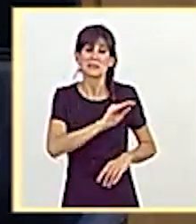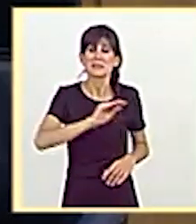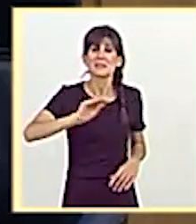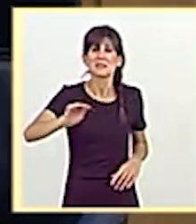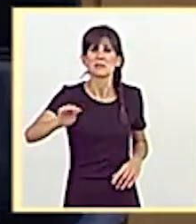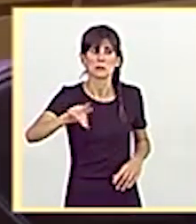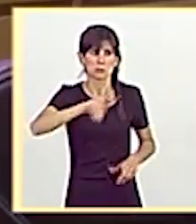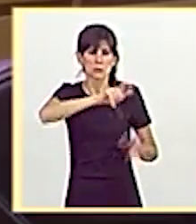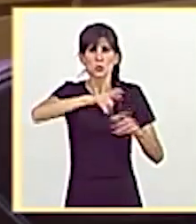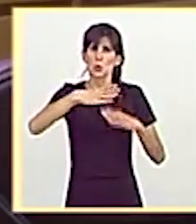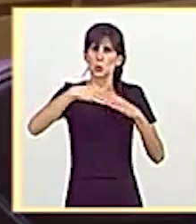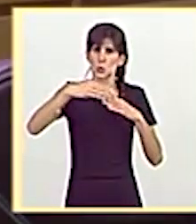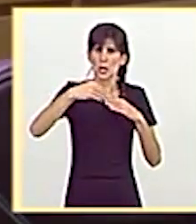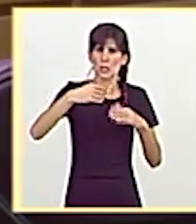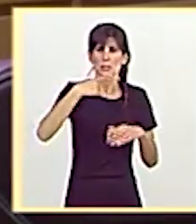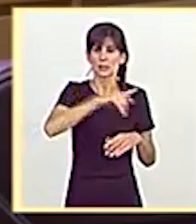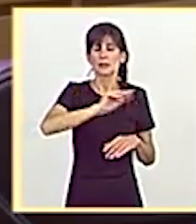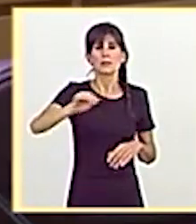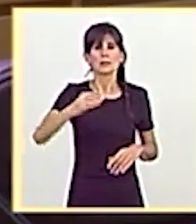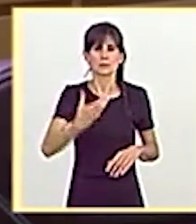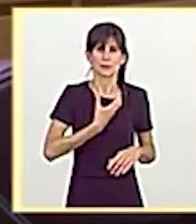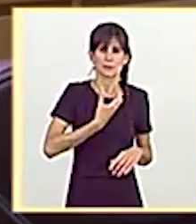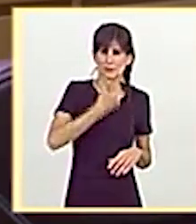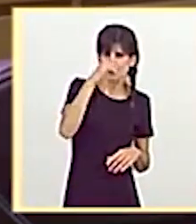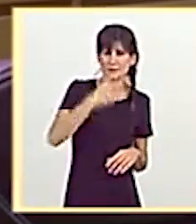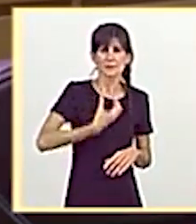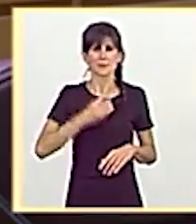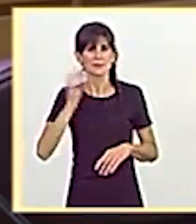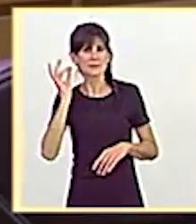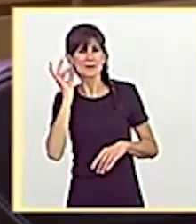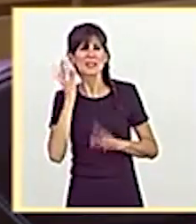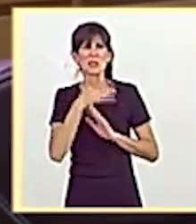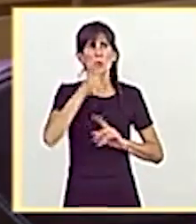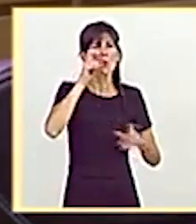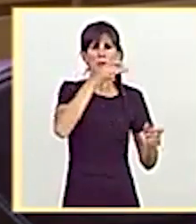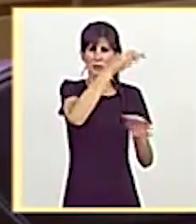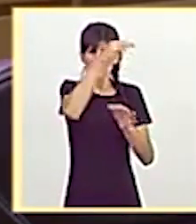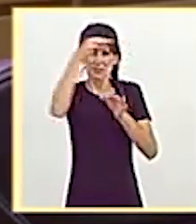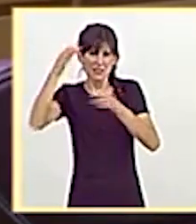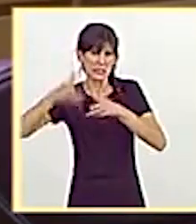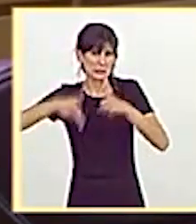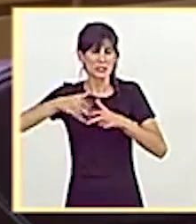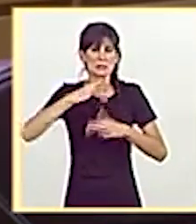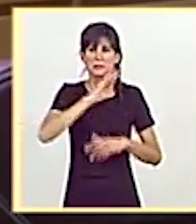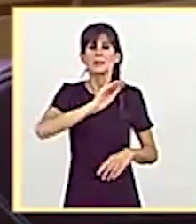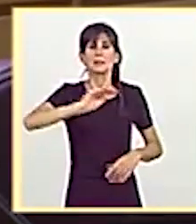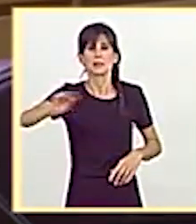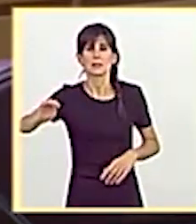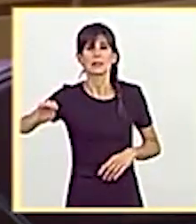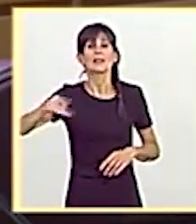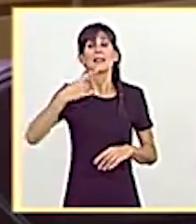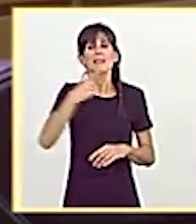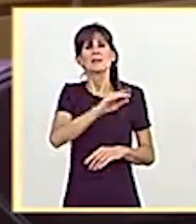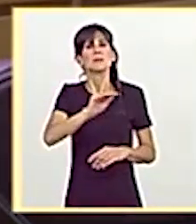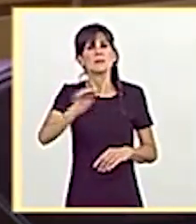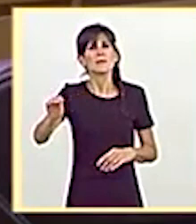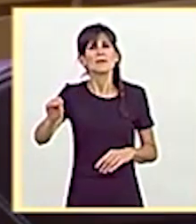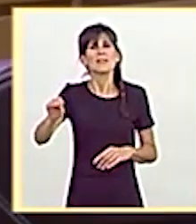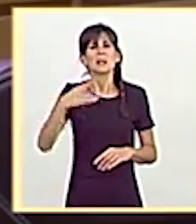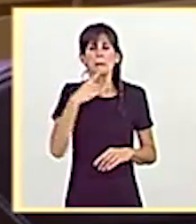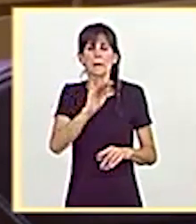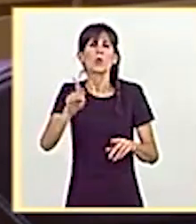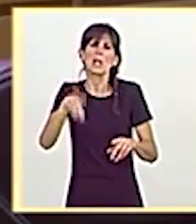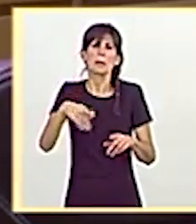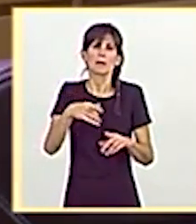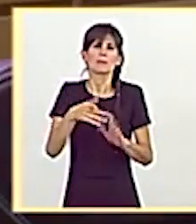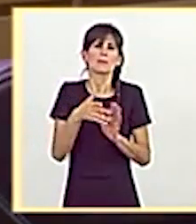tanto, los usuarios, los y las alcaldesas de Ayala, Yodio, Amurrio, Forduña, Agurain y Alegría Dulanzi. Le preguntan